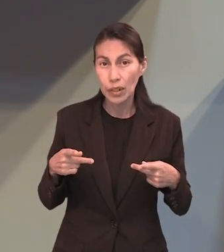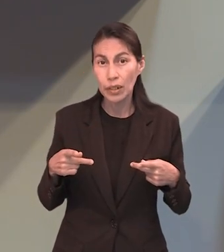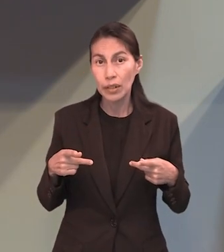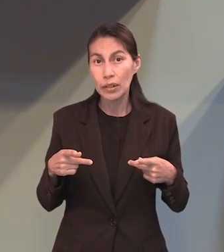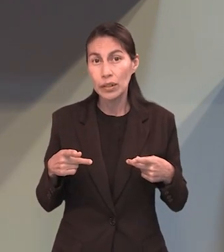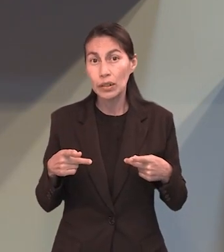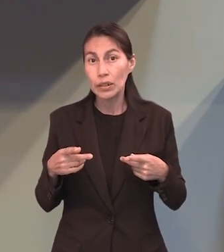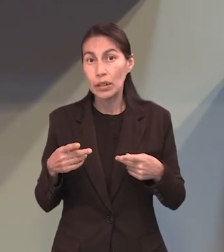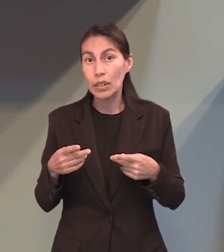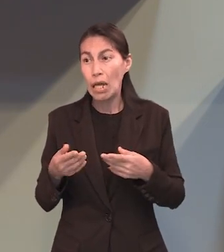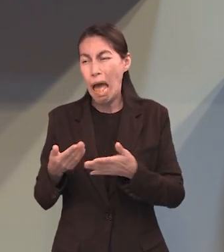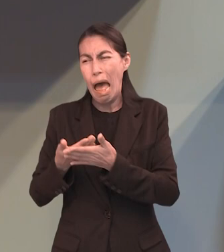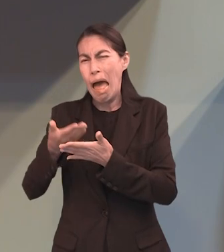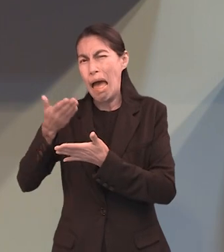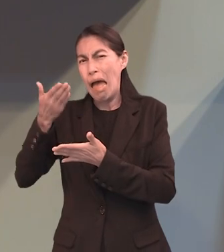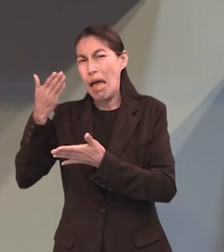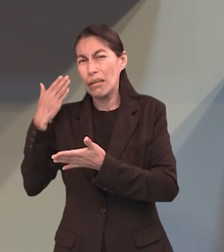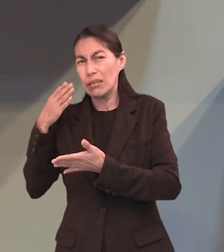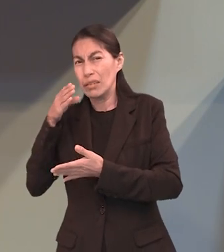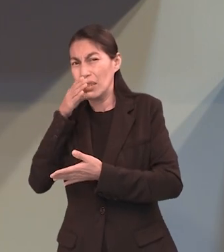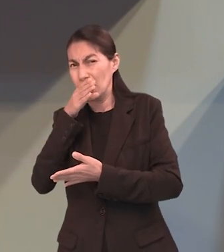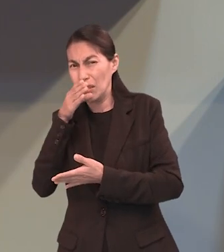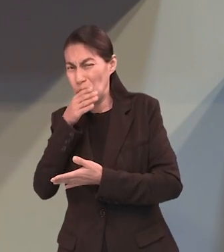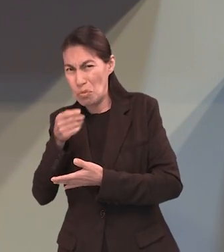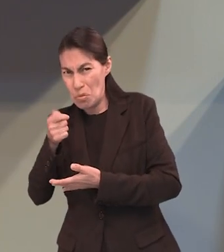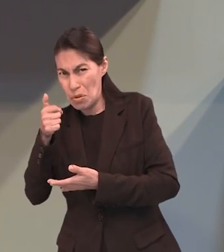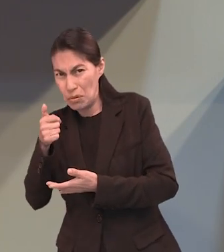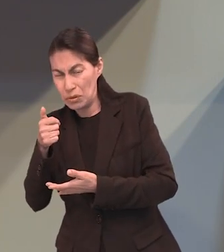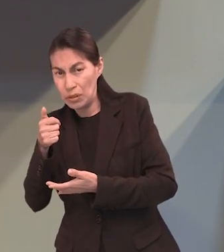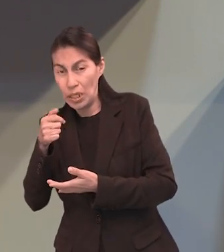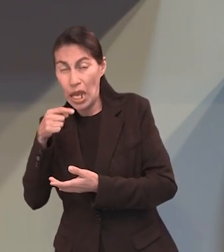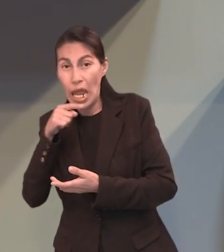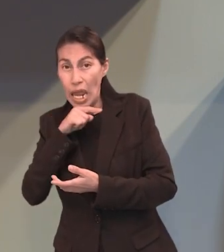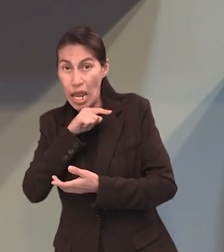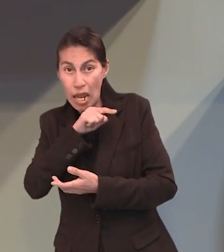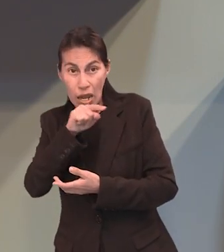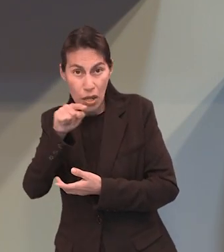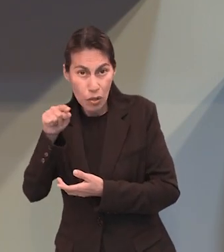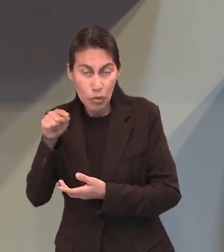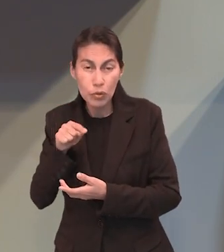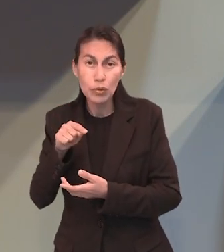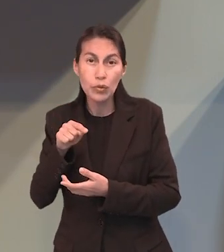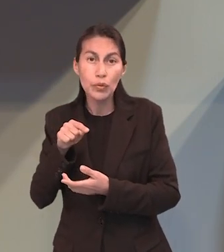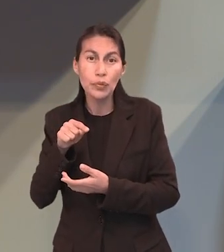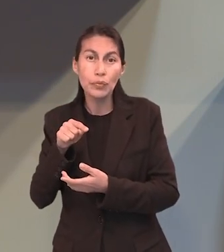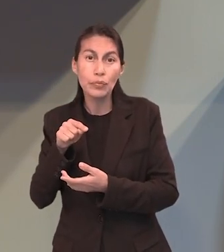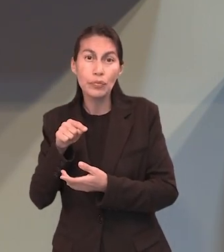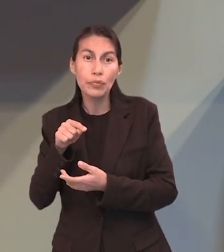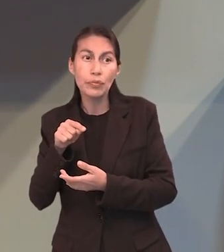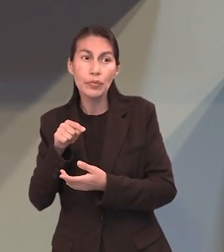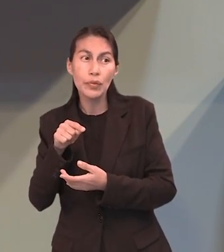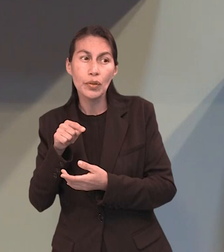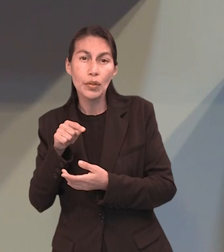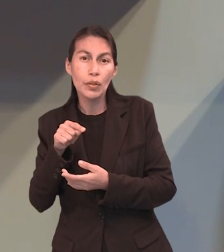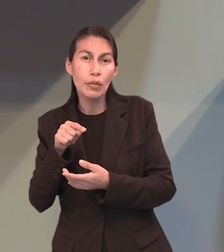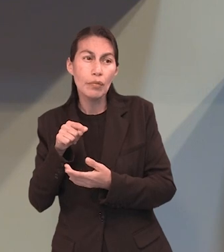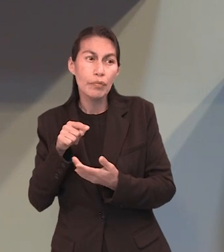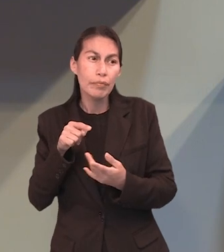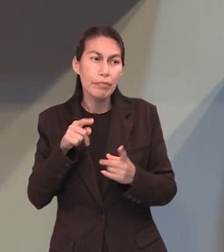cristianos, ellos empezaron a manifestar de alguna forma diferente